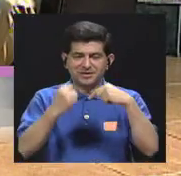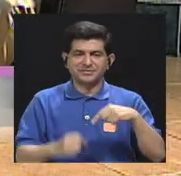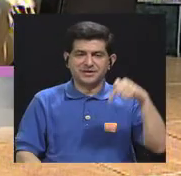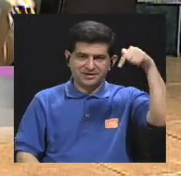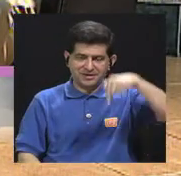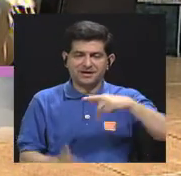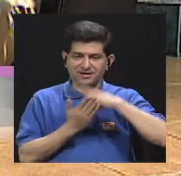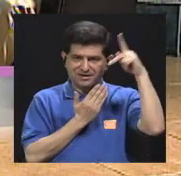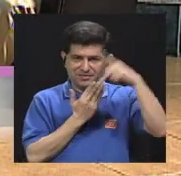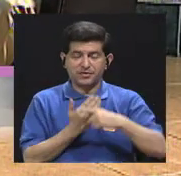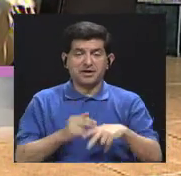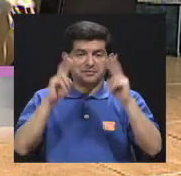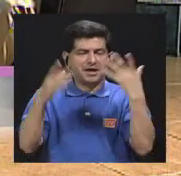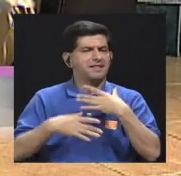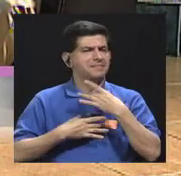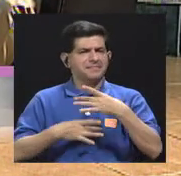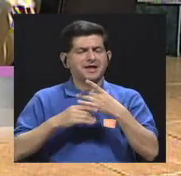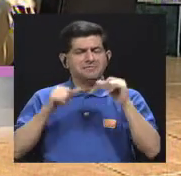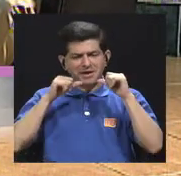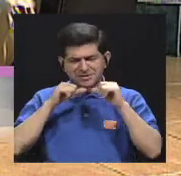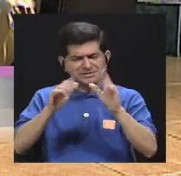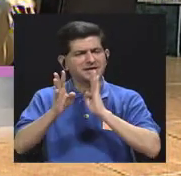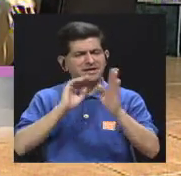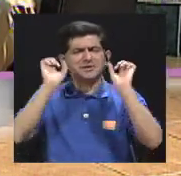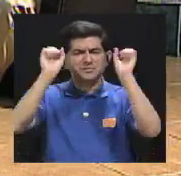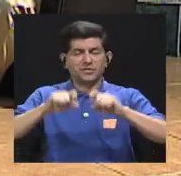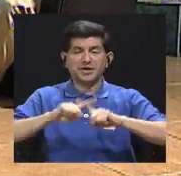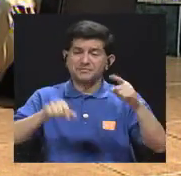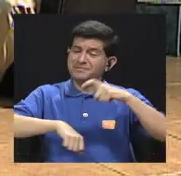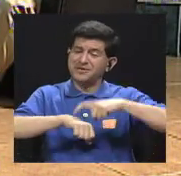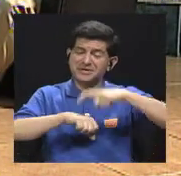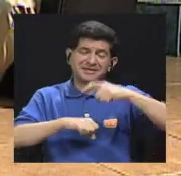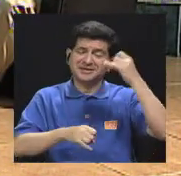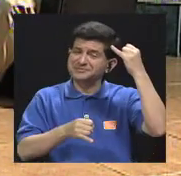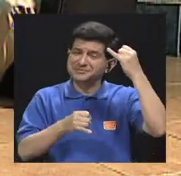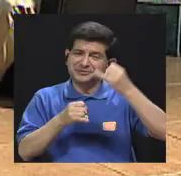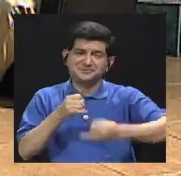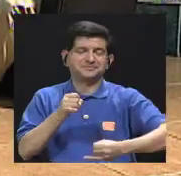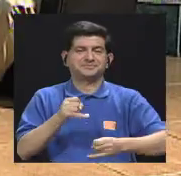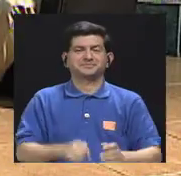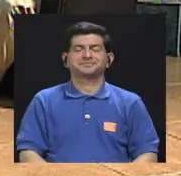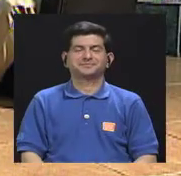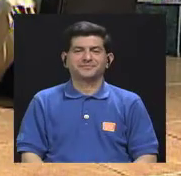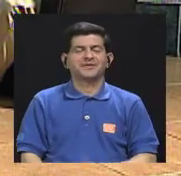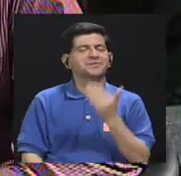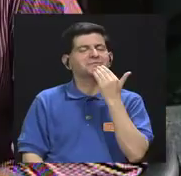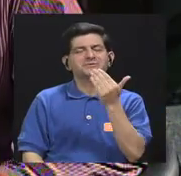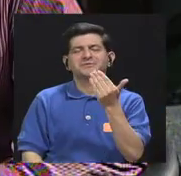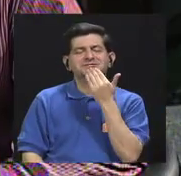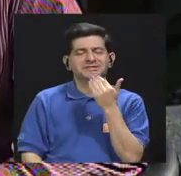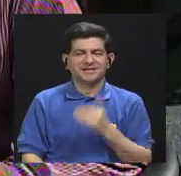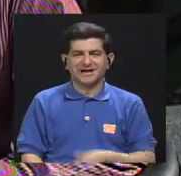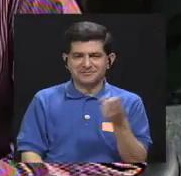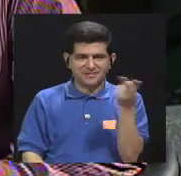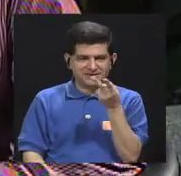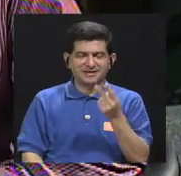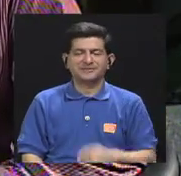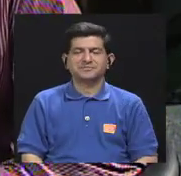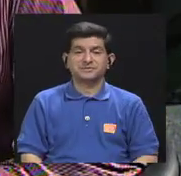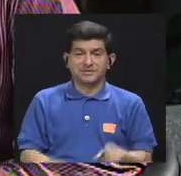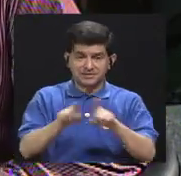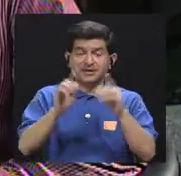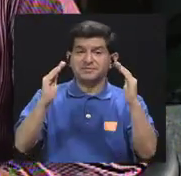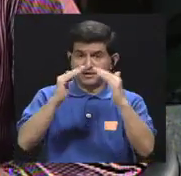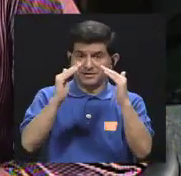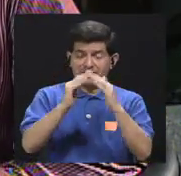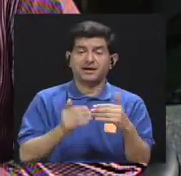hoy con nosotros creo que el tema es muy interesante da para mucho más pero el tiempo nos ha ganado pues una vez más muchísimas gracias a ustedes en sus hogares